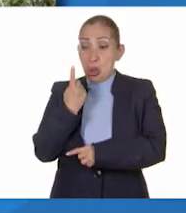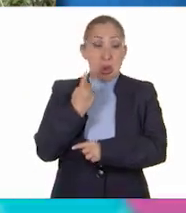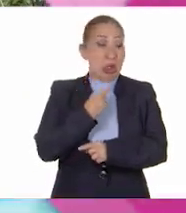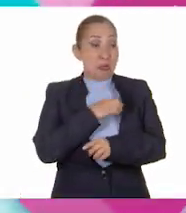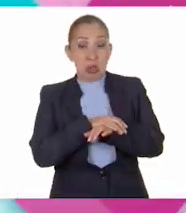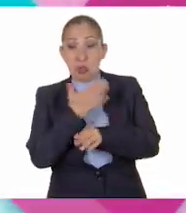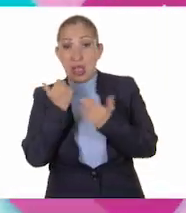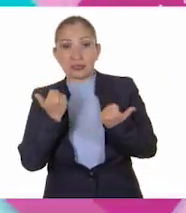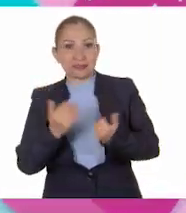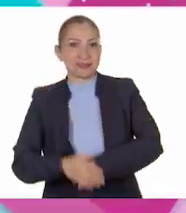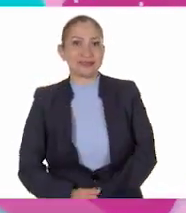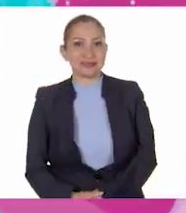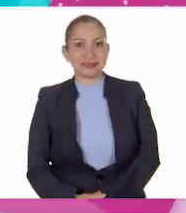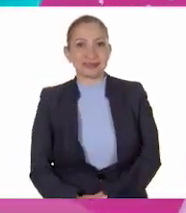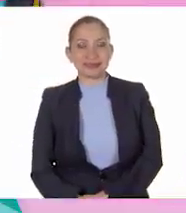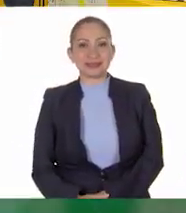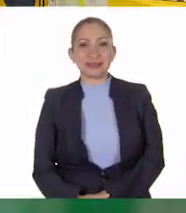amigos.